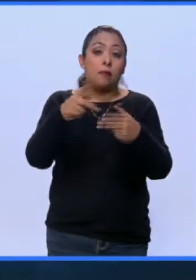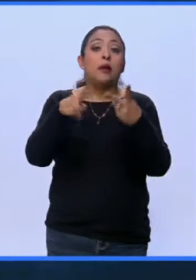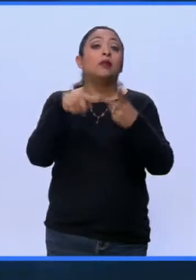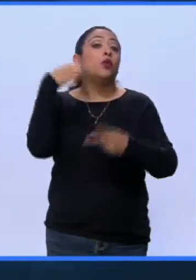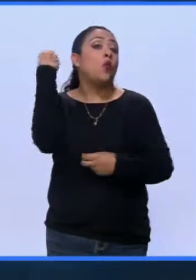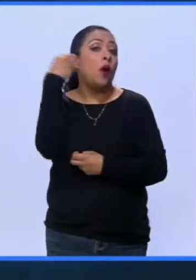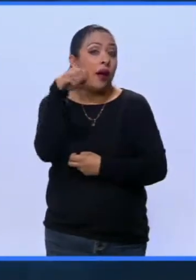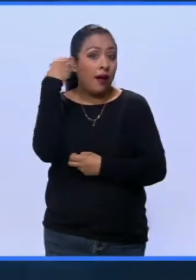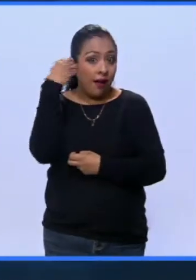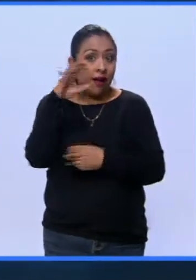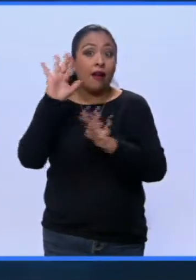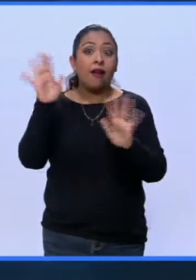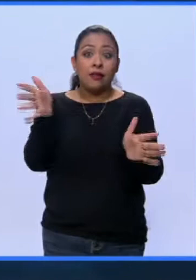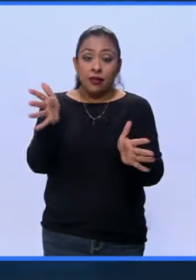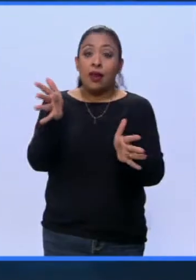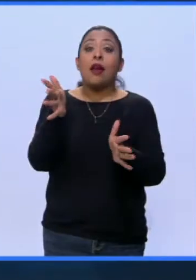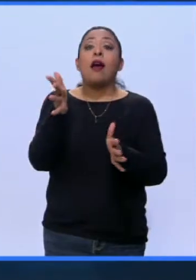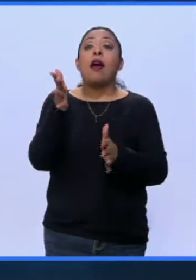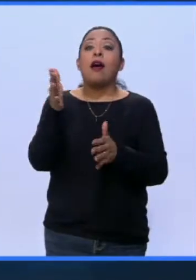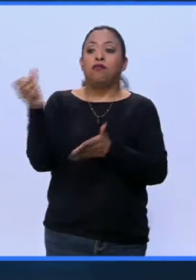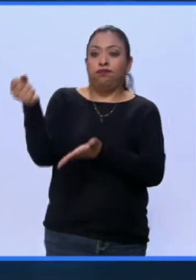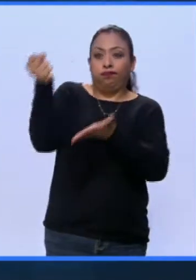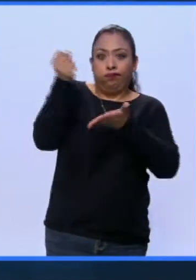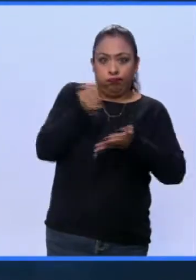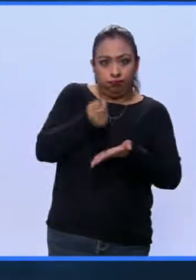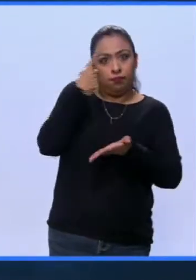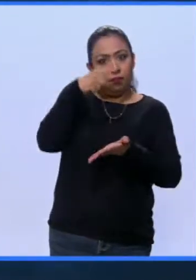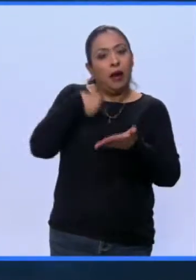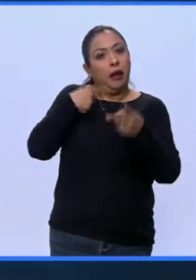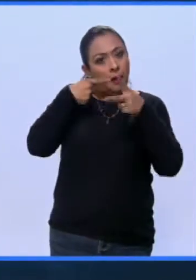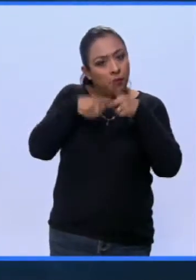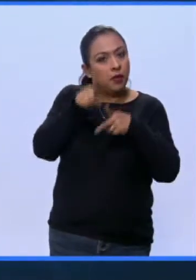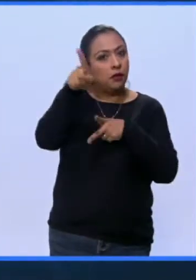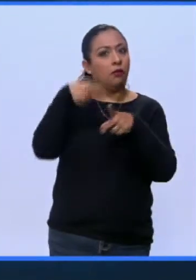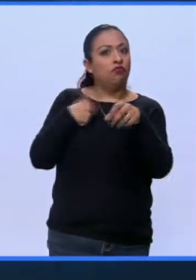que fue donde ya nos dieron los recursos para poderlo hacer.